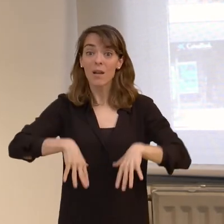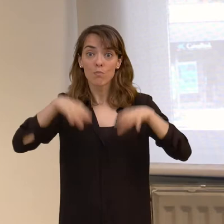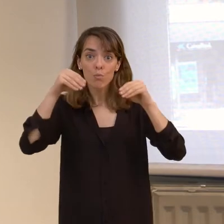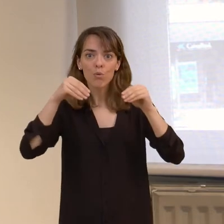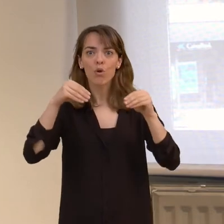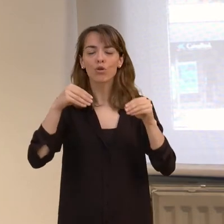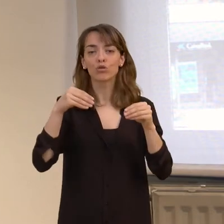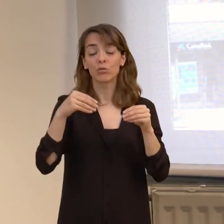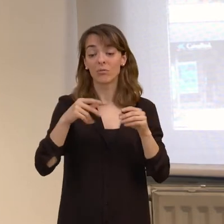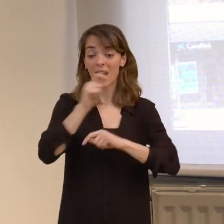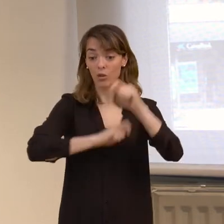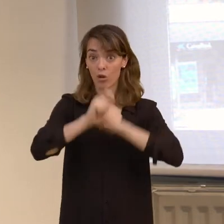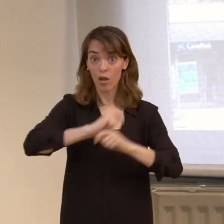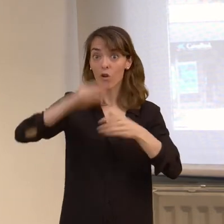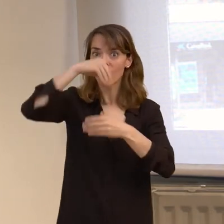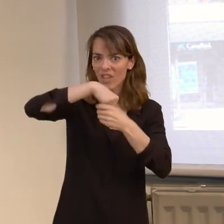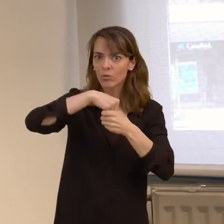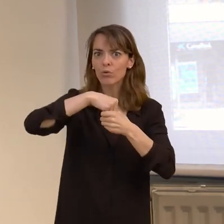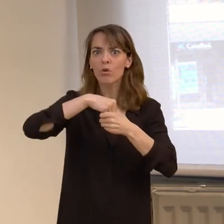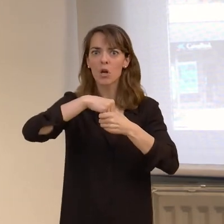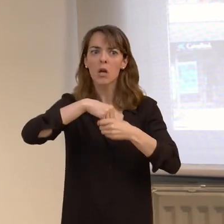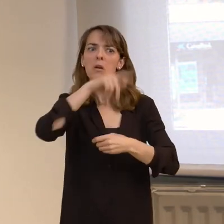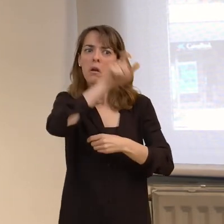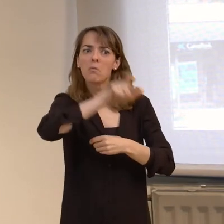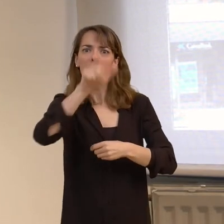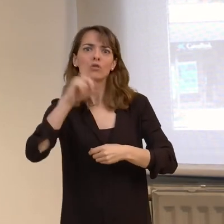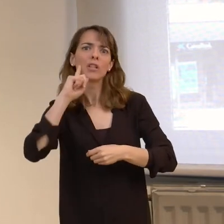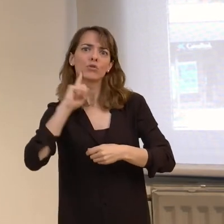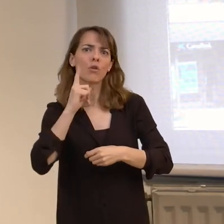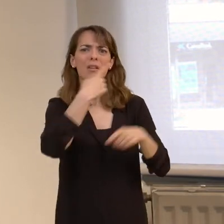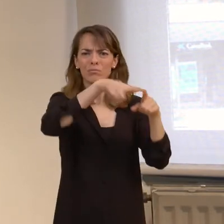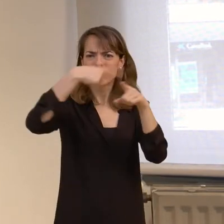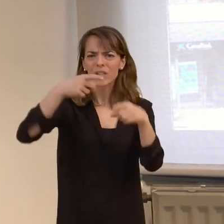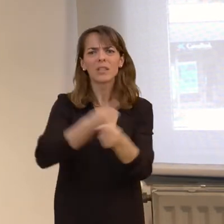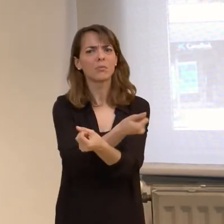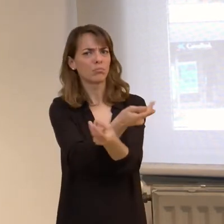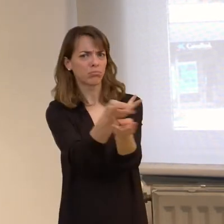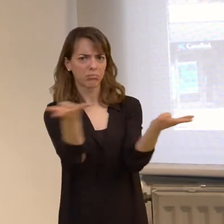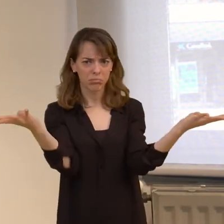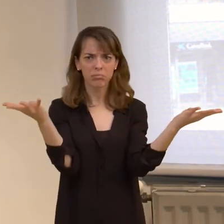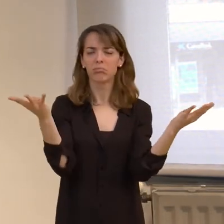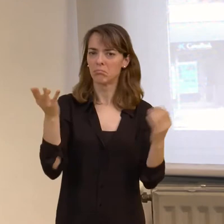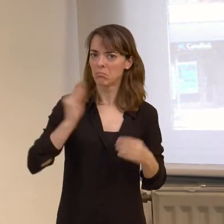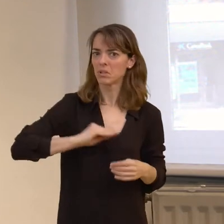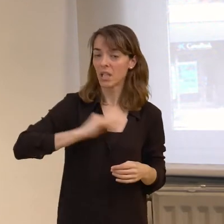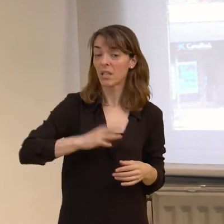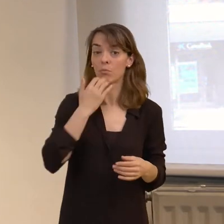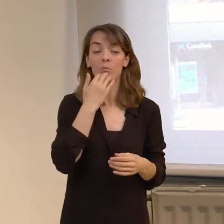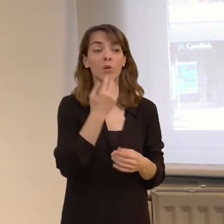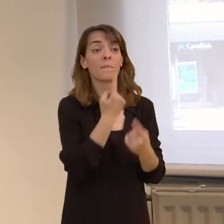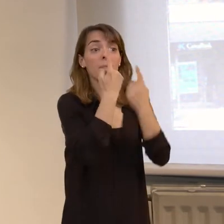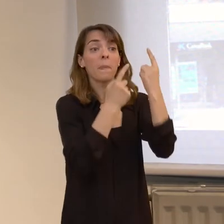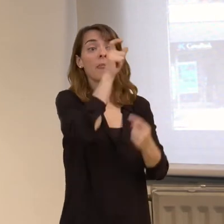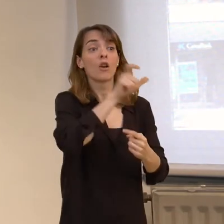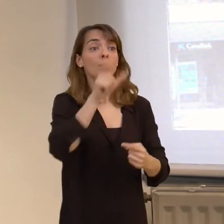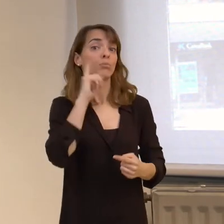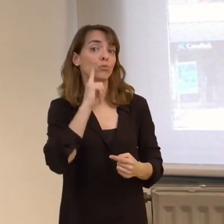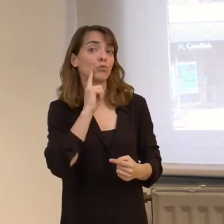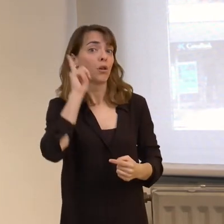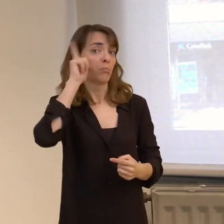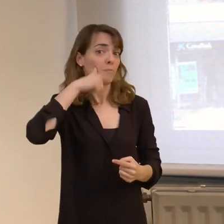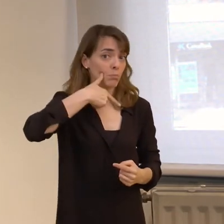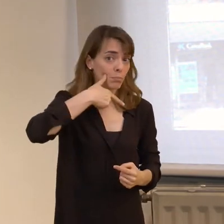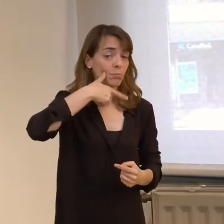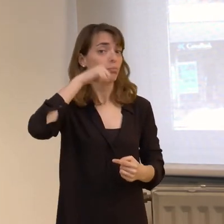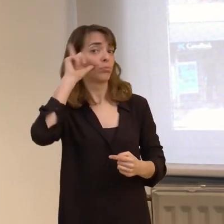dentro de la asociación con un abanico bastante amplio dentro de que es la heterogeneidad de la sordera. Tenemos sordos prelocutivos,